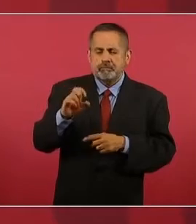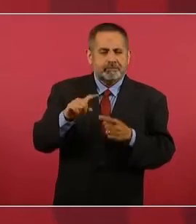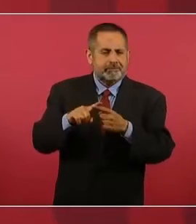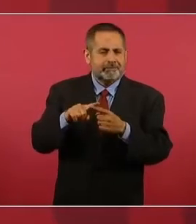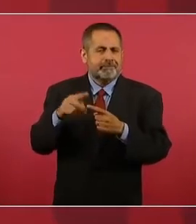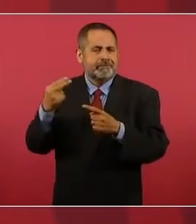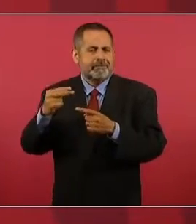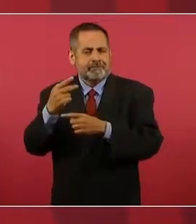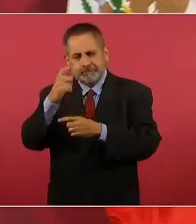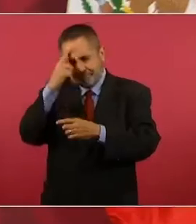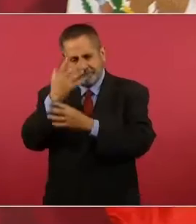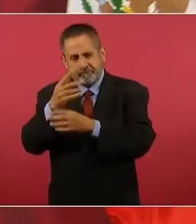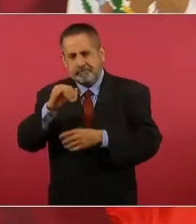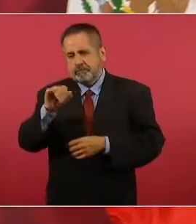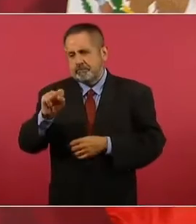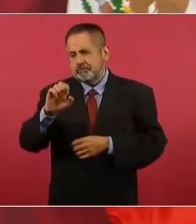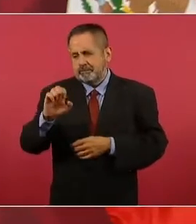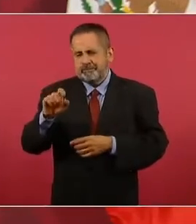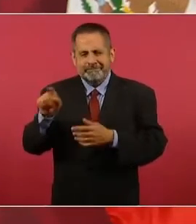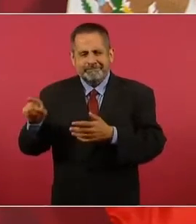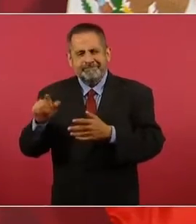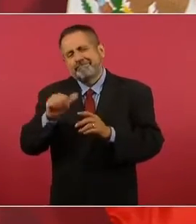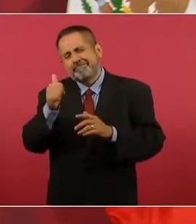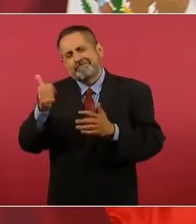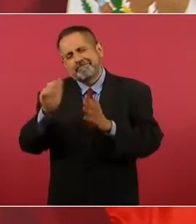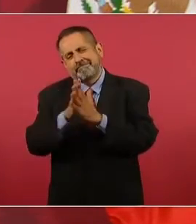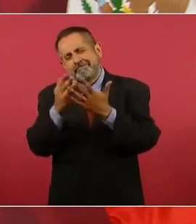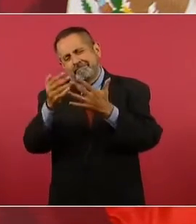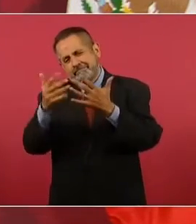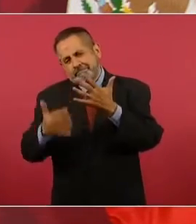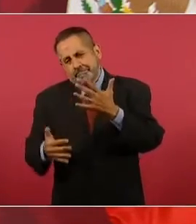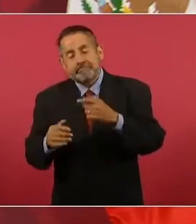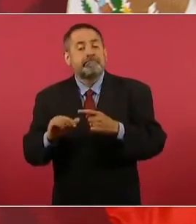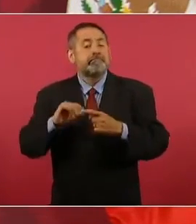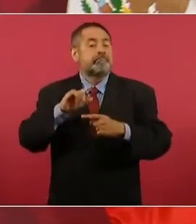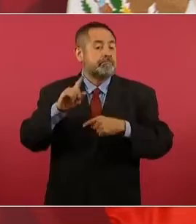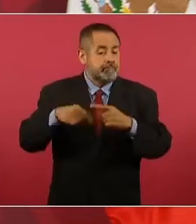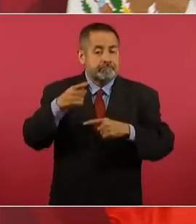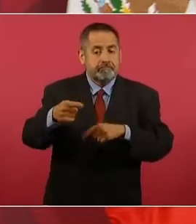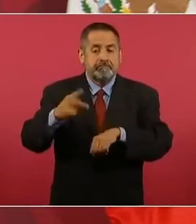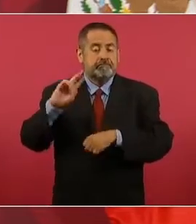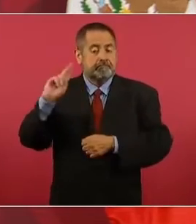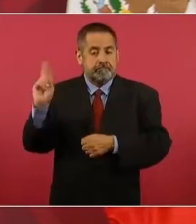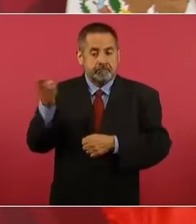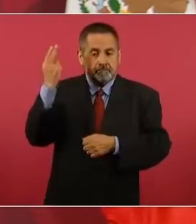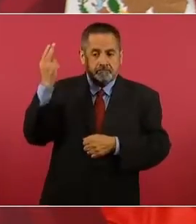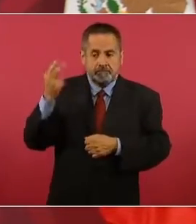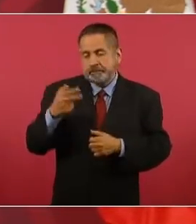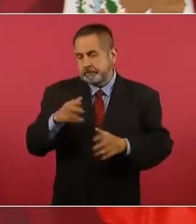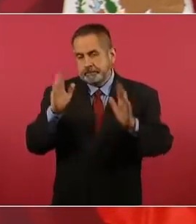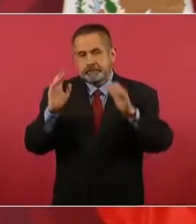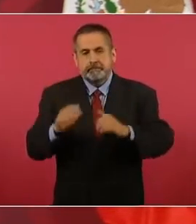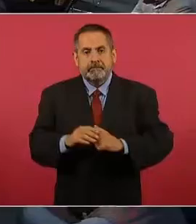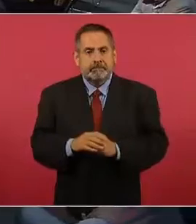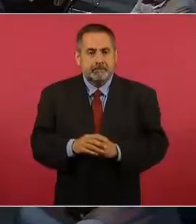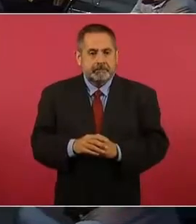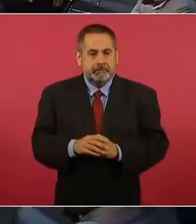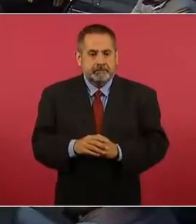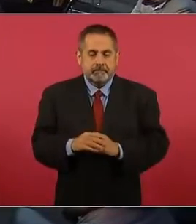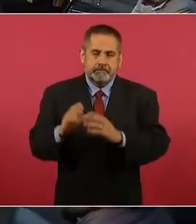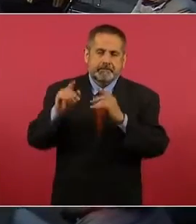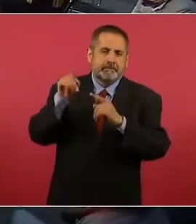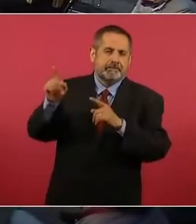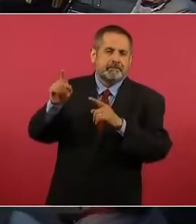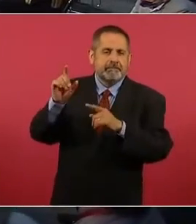y otros, y ya en la universidad, pues en